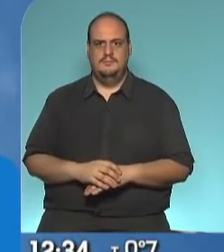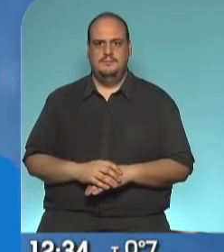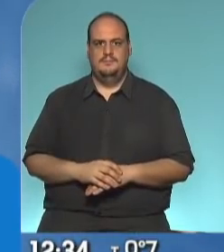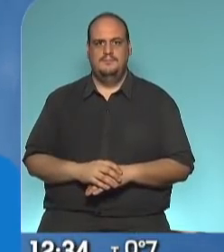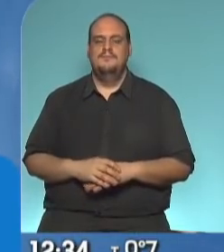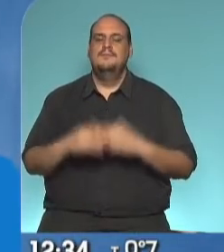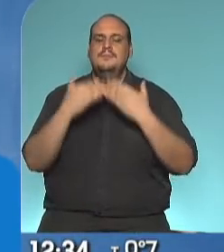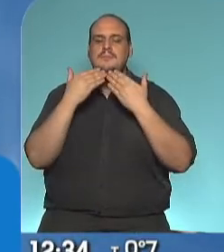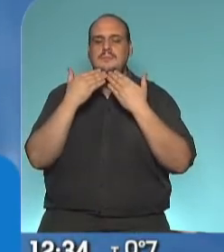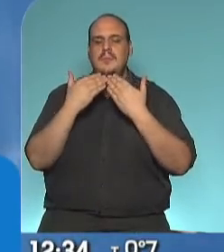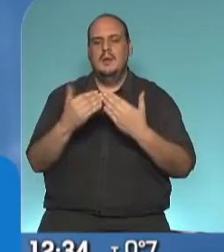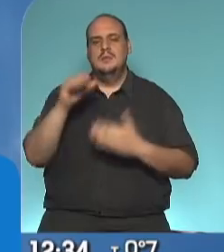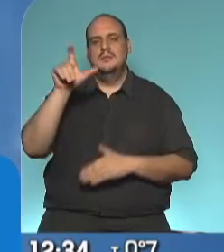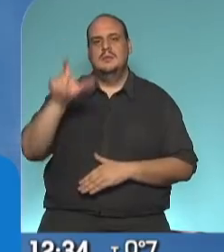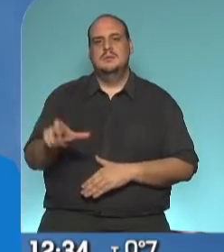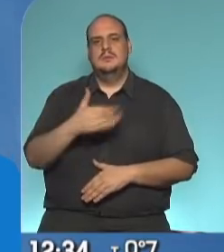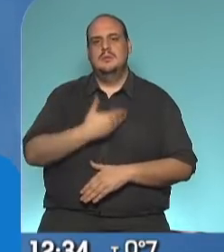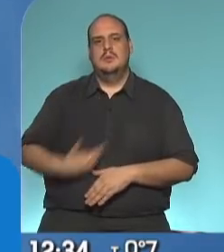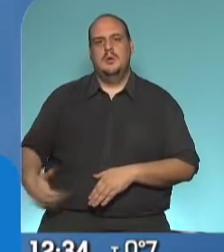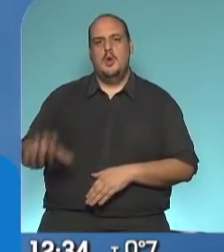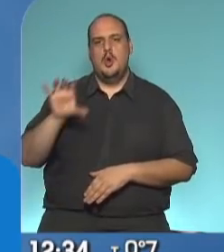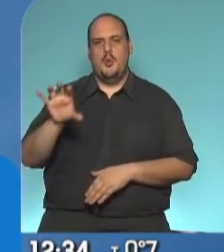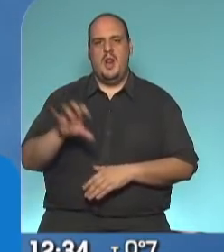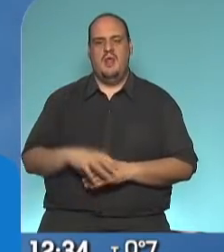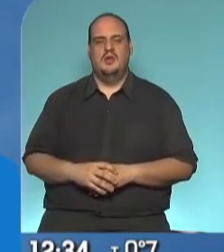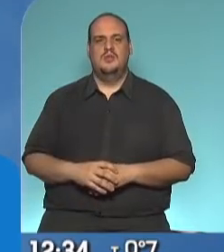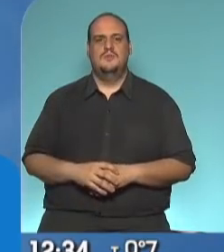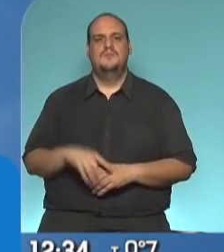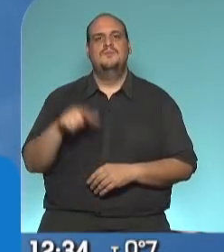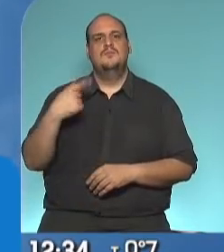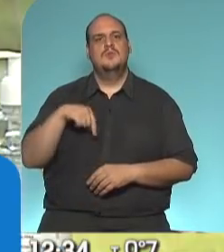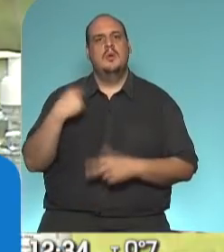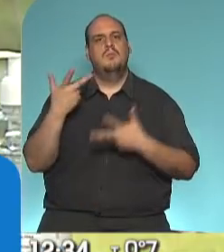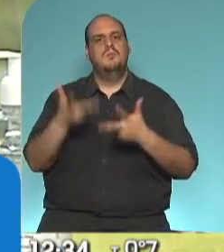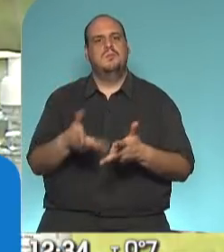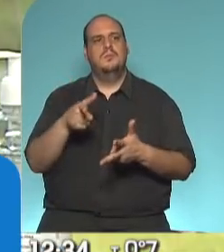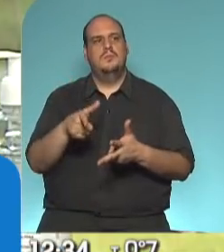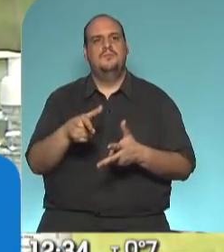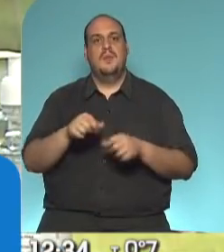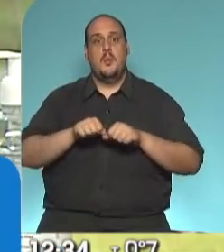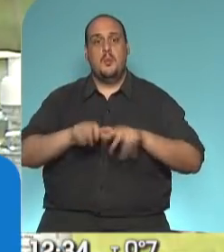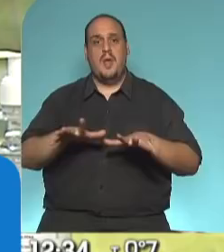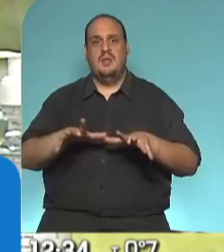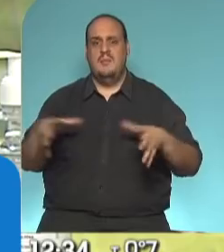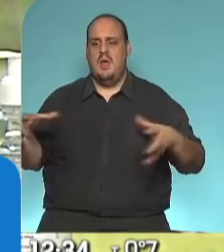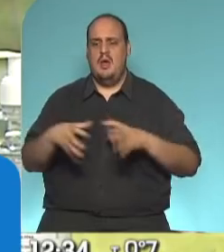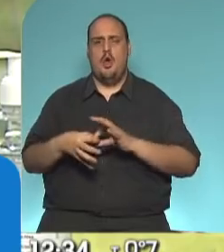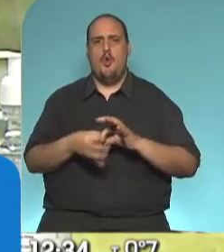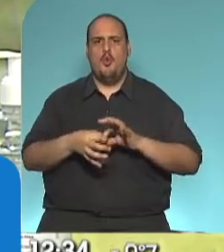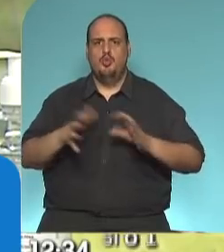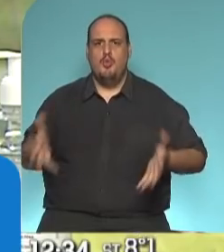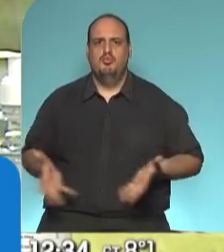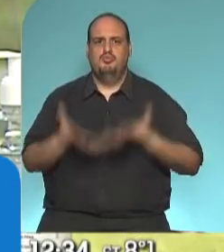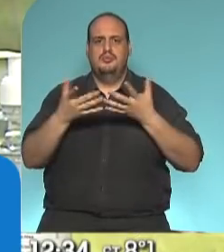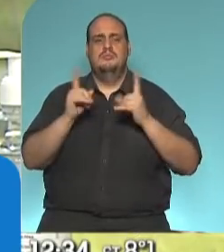Muchas gracias, Gobernador. Cuando decimos que de esta pandemia nos levantamos juntos, nos referimos a esto,